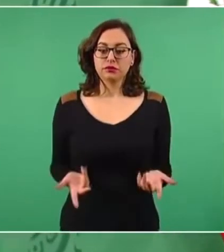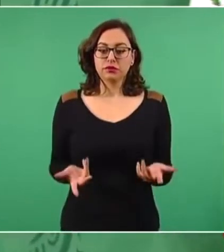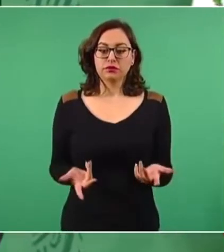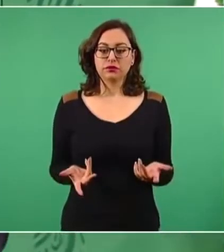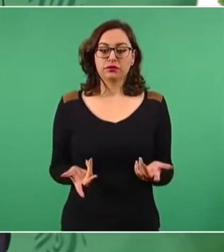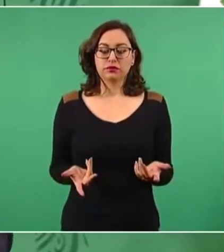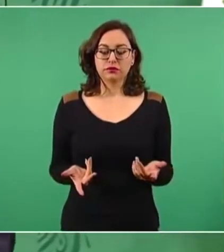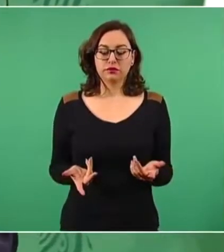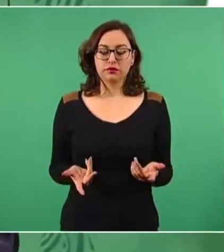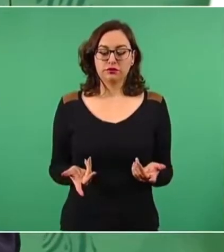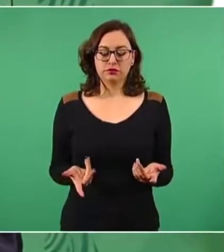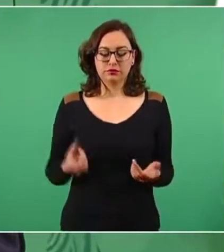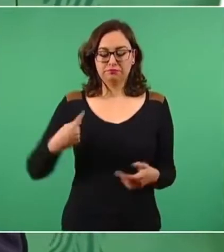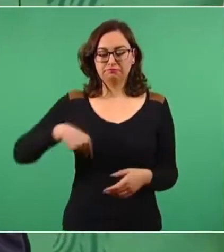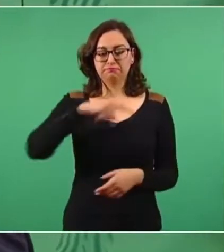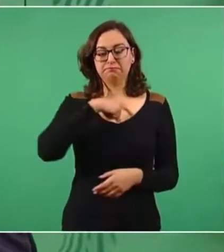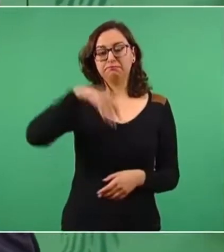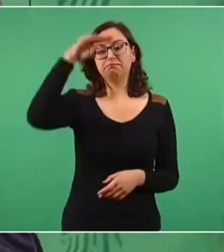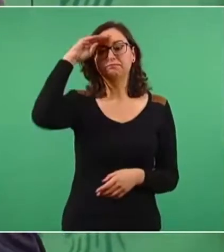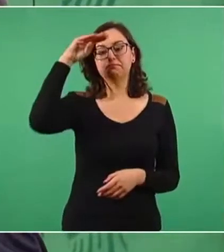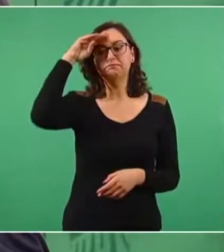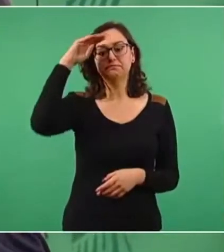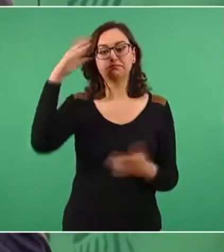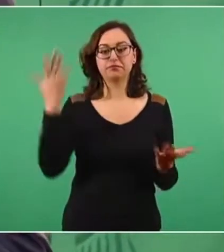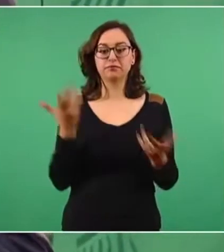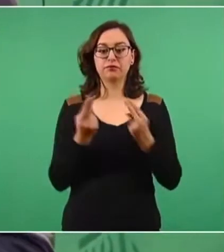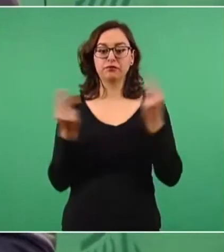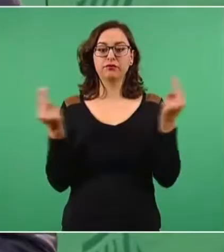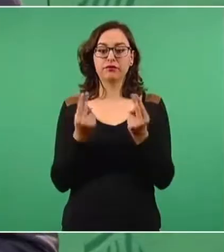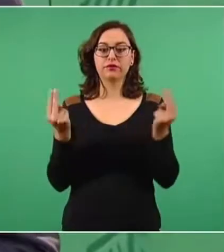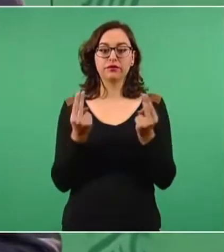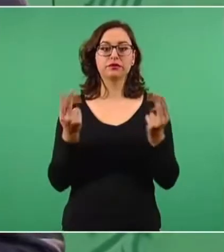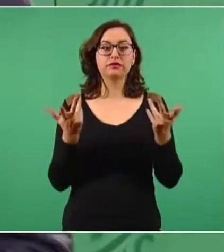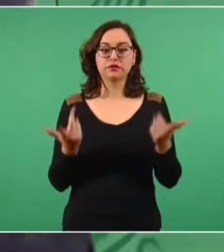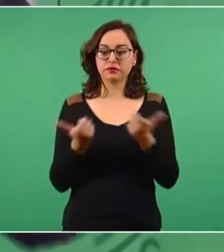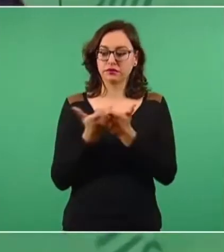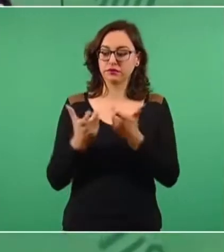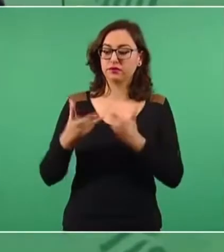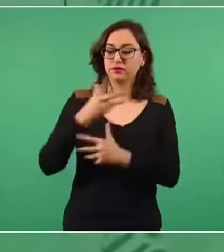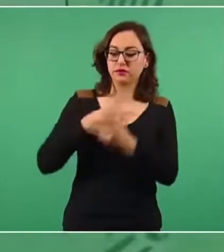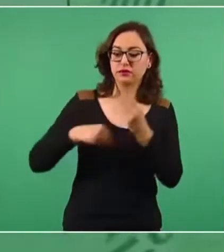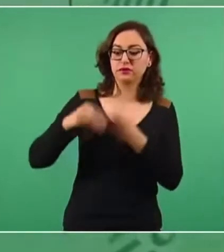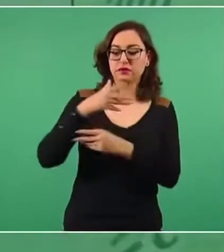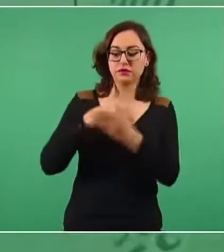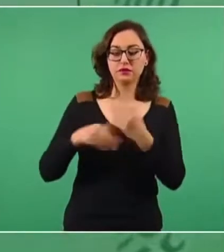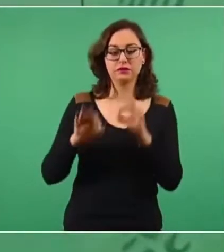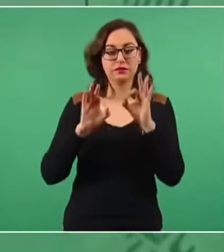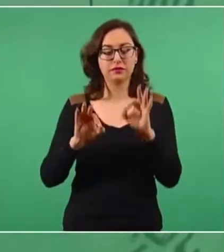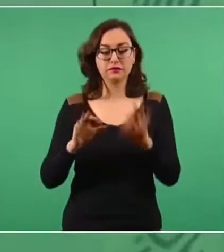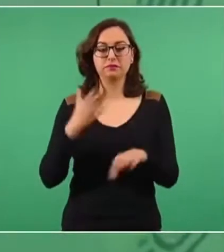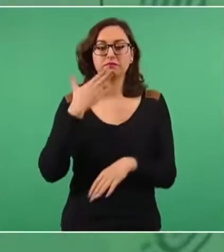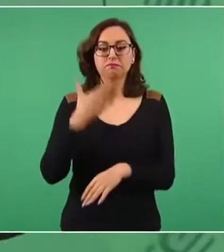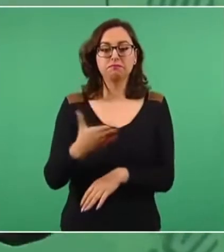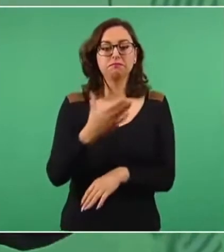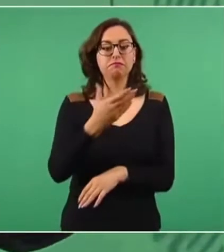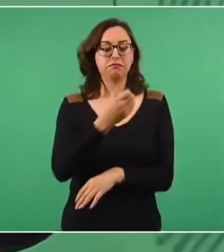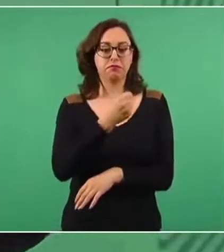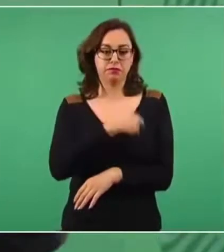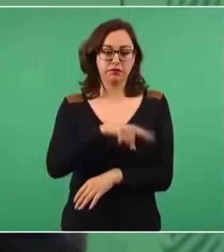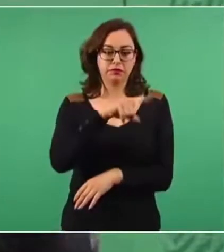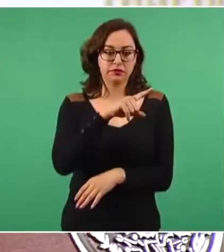mantener finanzas públicas sanas, entonces vamos viendo y